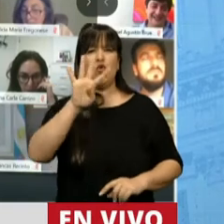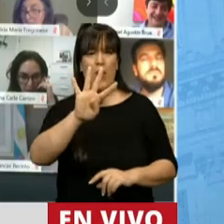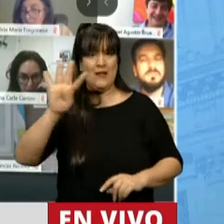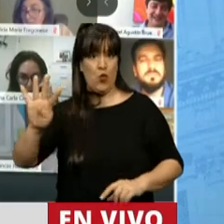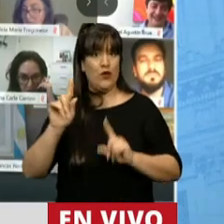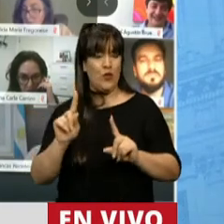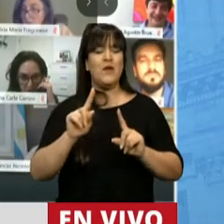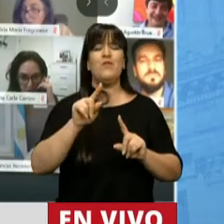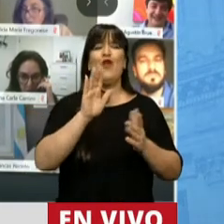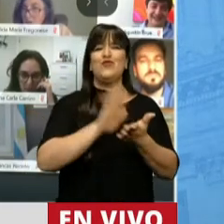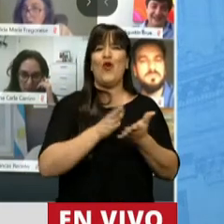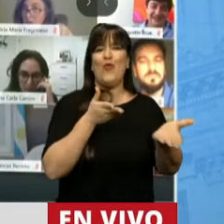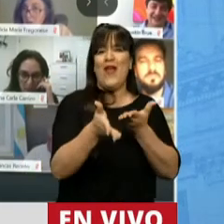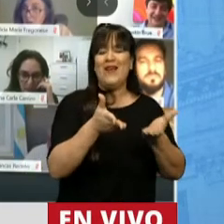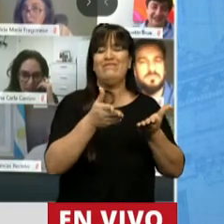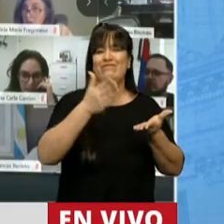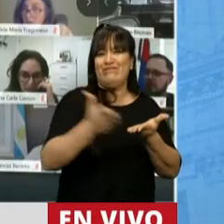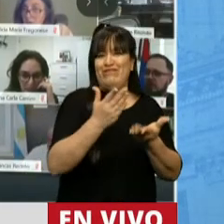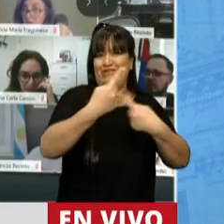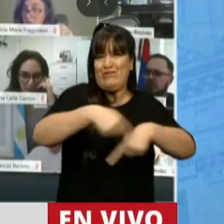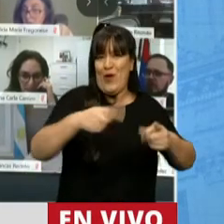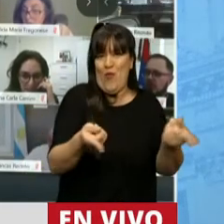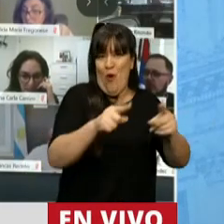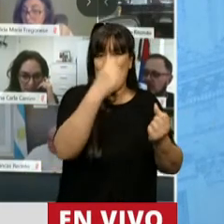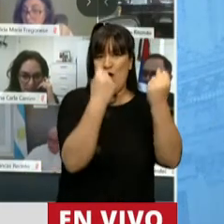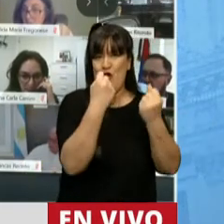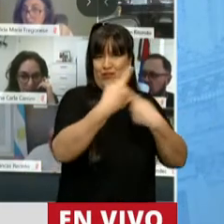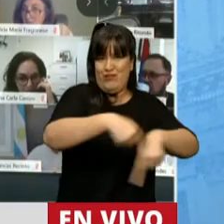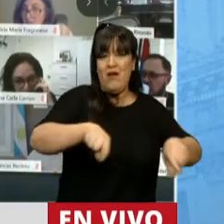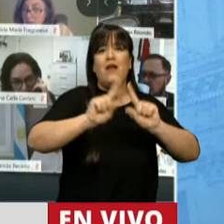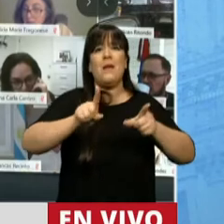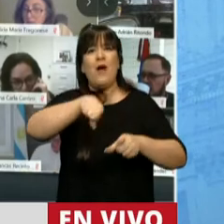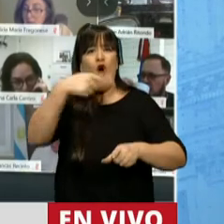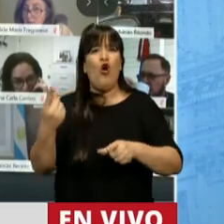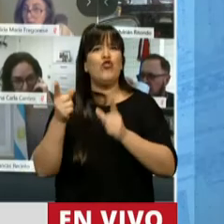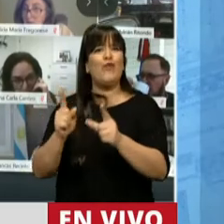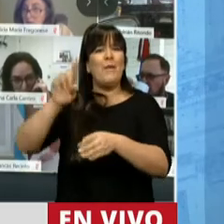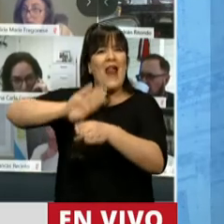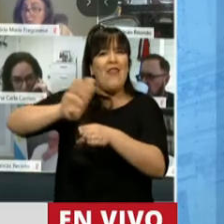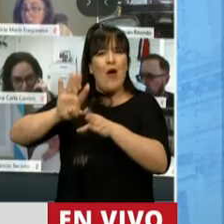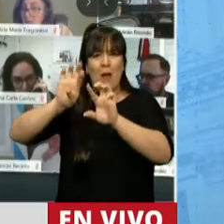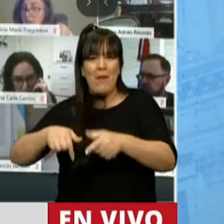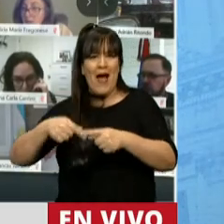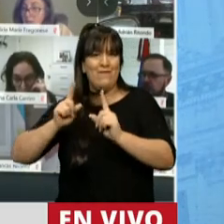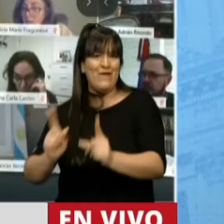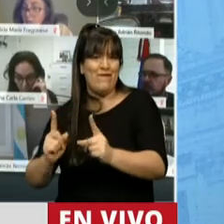la primera de solidaridad social y reactivación productiva y la segunda de restauración de la sostenibilidad de la deuda pública.